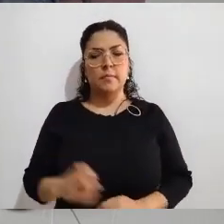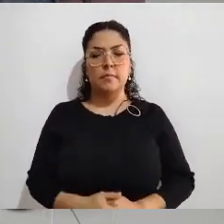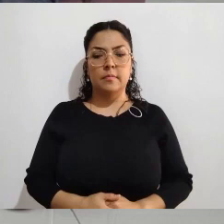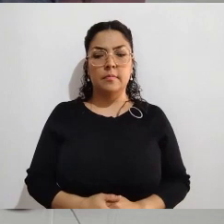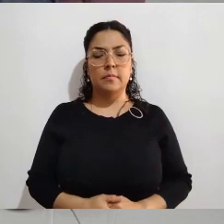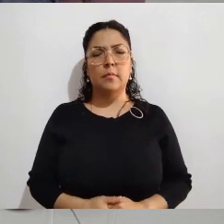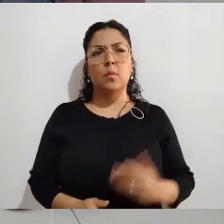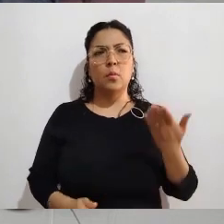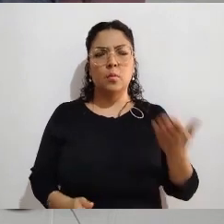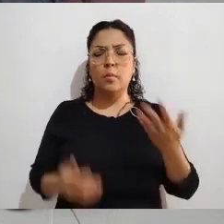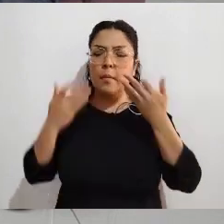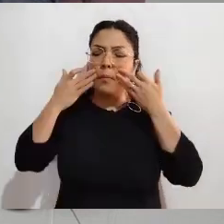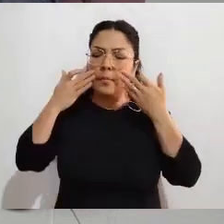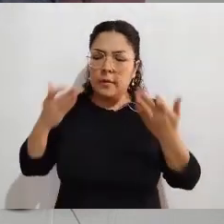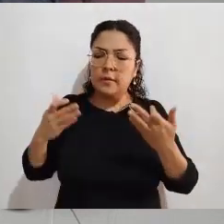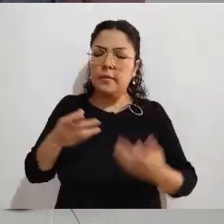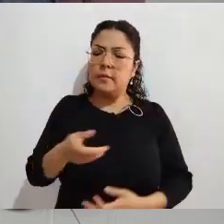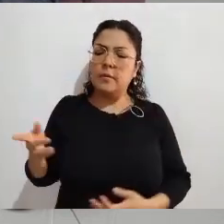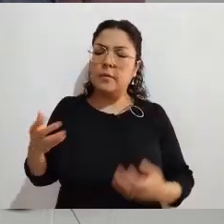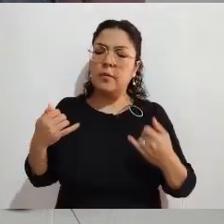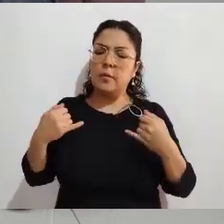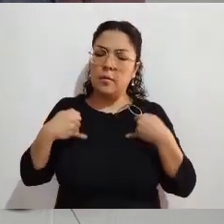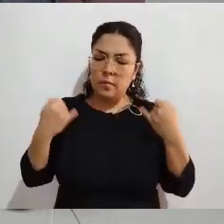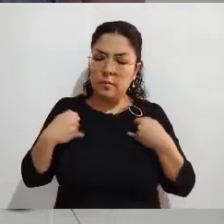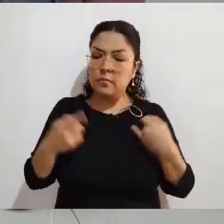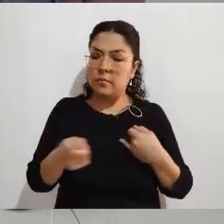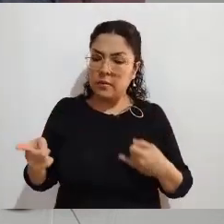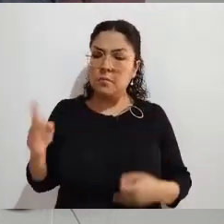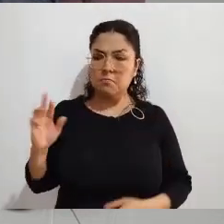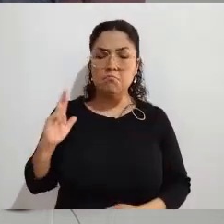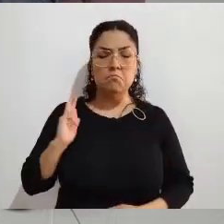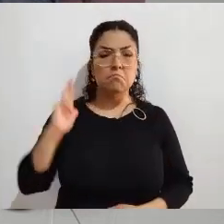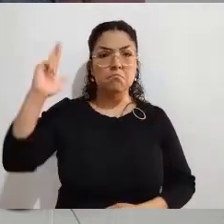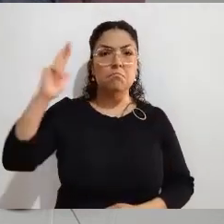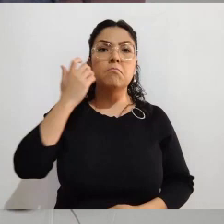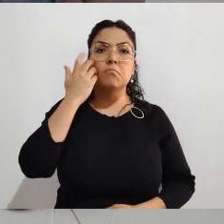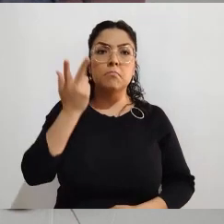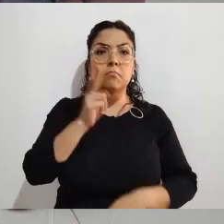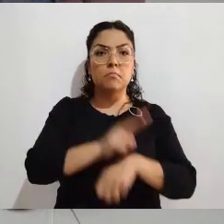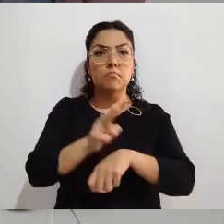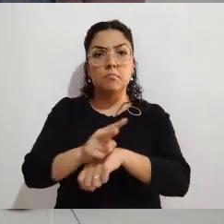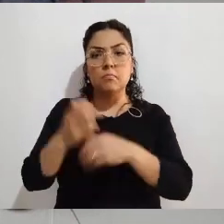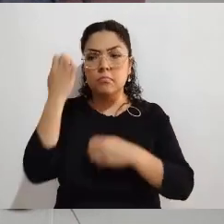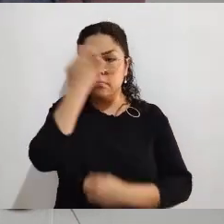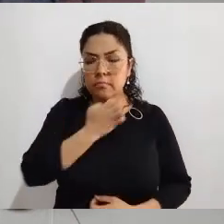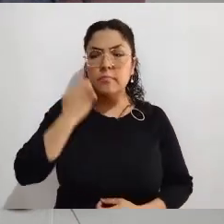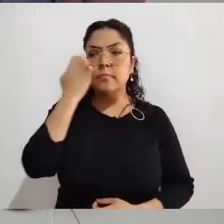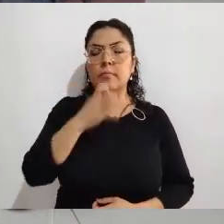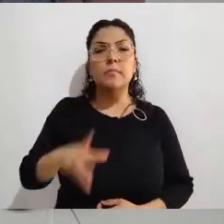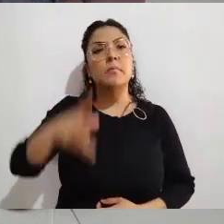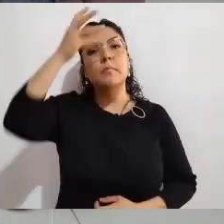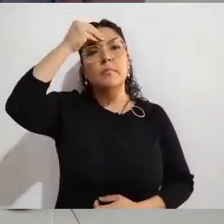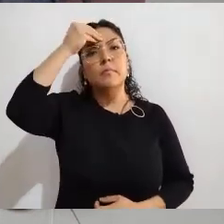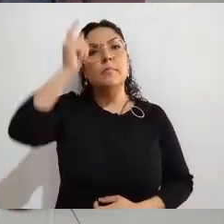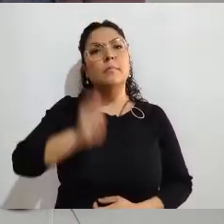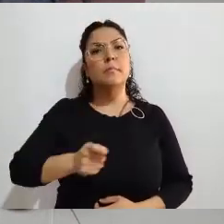persona cuando participa, cuando decide tomar esta iniciativa y ser observadora, observador electoral? ¿Qué tanto cambia